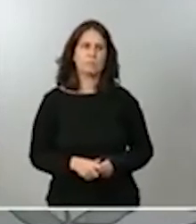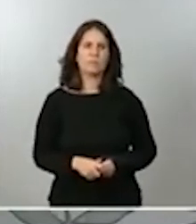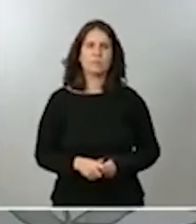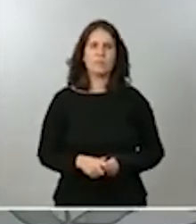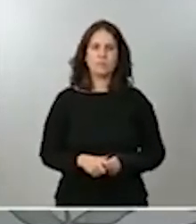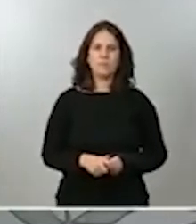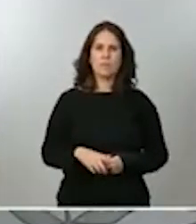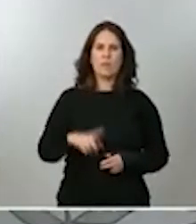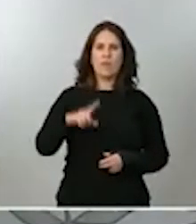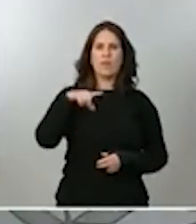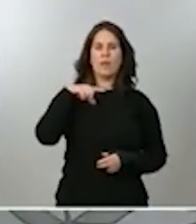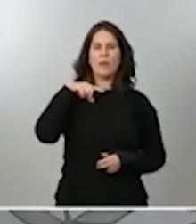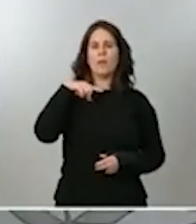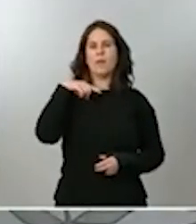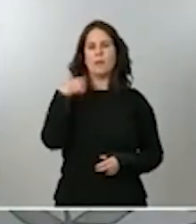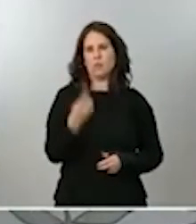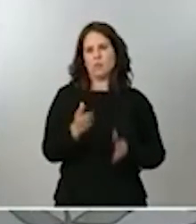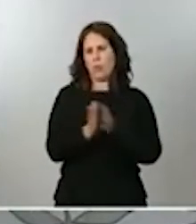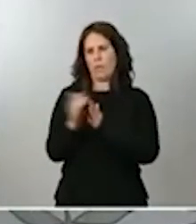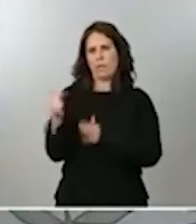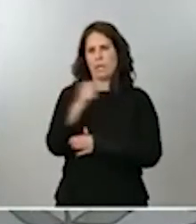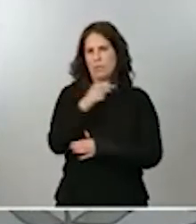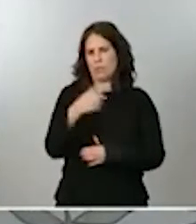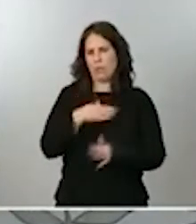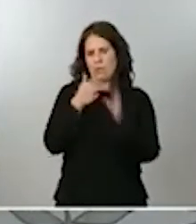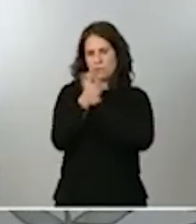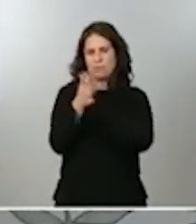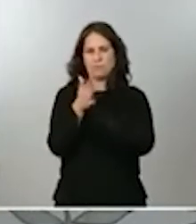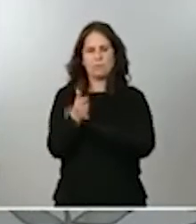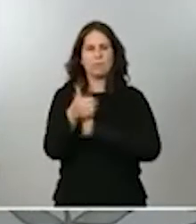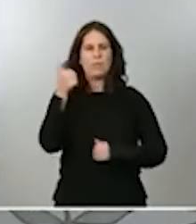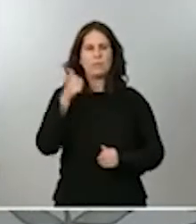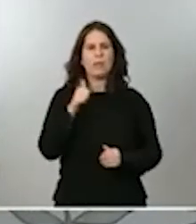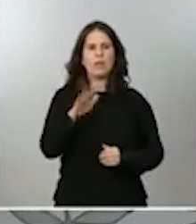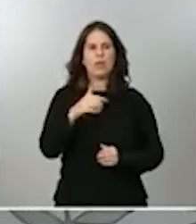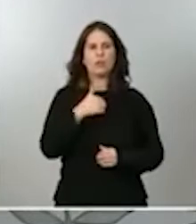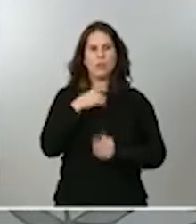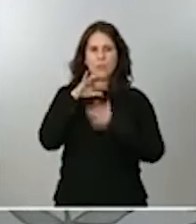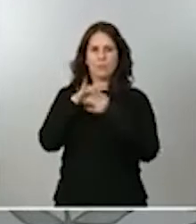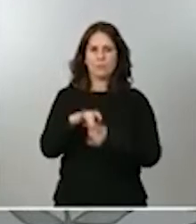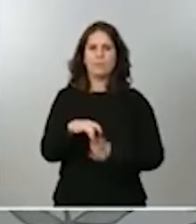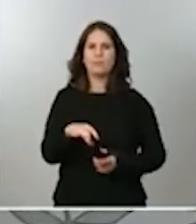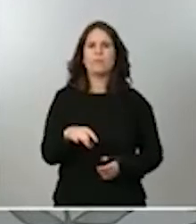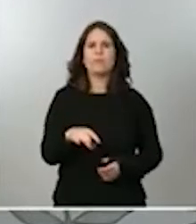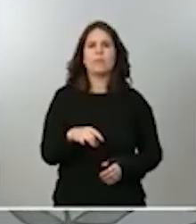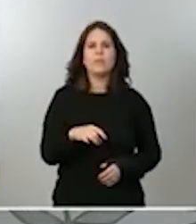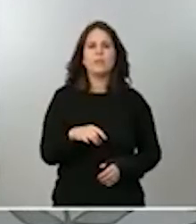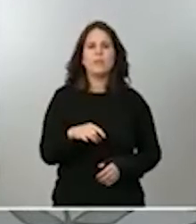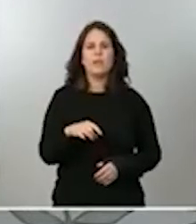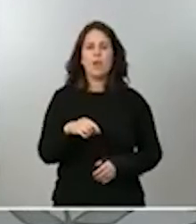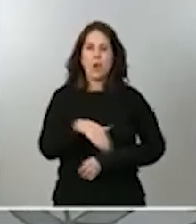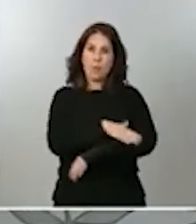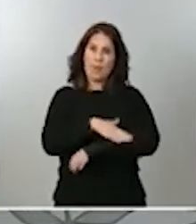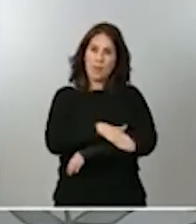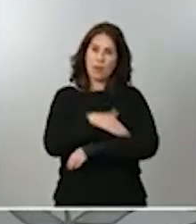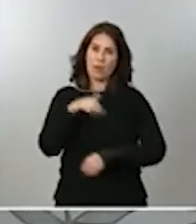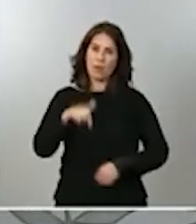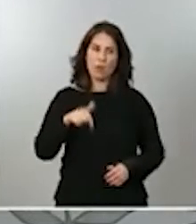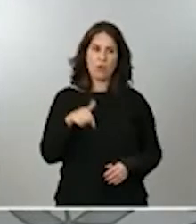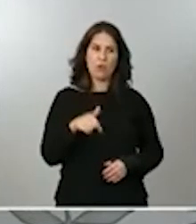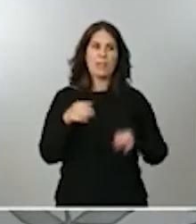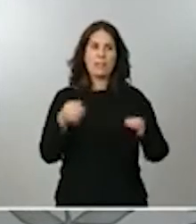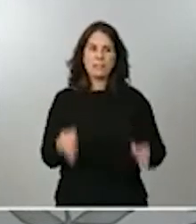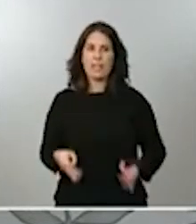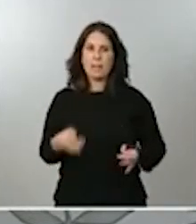comentar en relación con su pregunta, decirle simplemente que este Gobierno siempre ha querido impulsar la